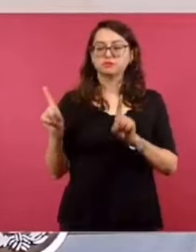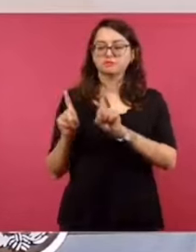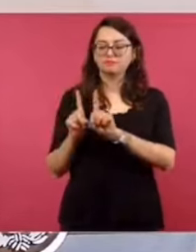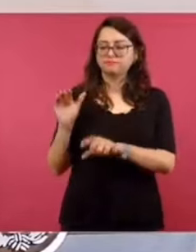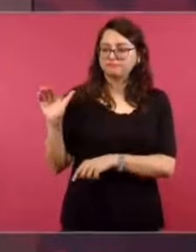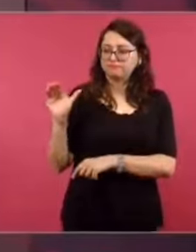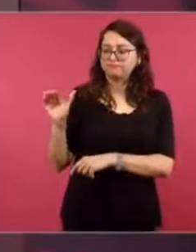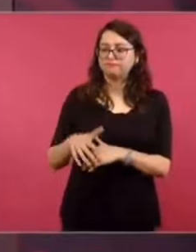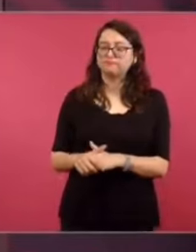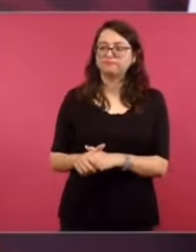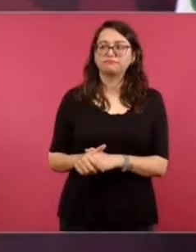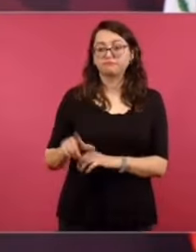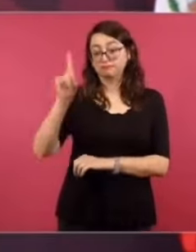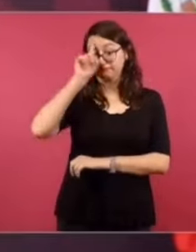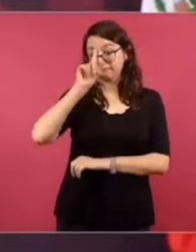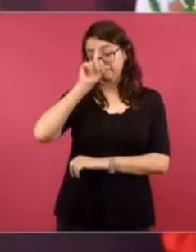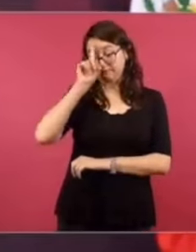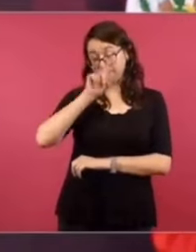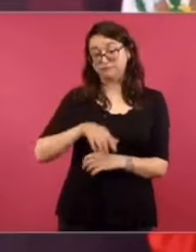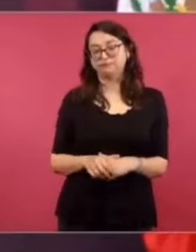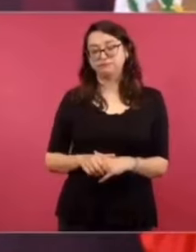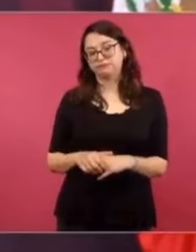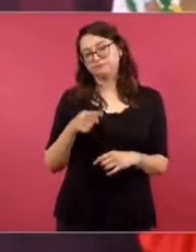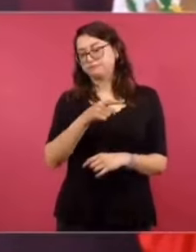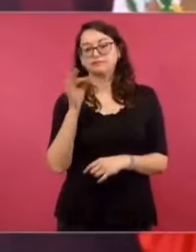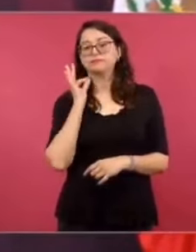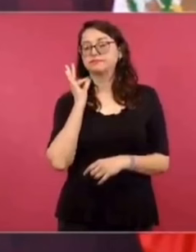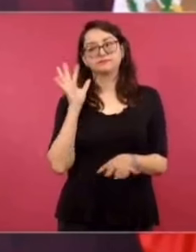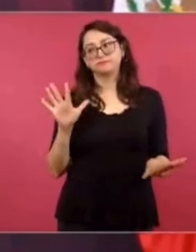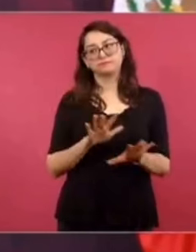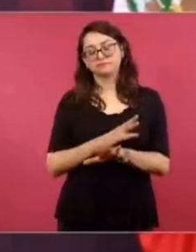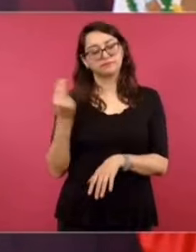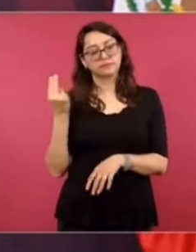yo te recomendaría que pienses en quitar al fiscal.